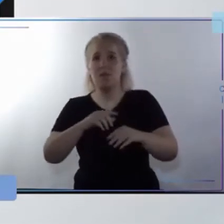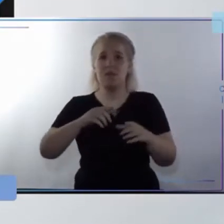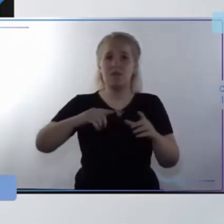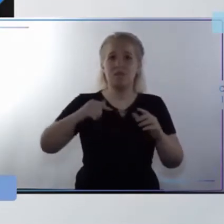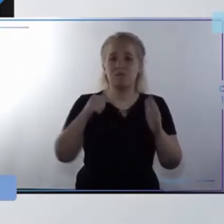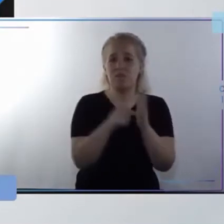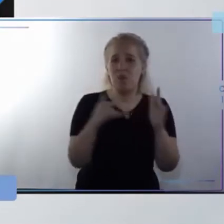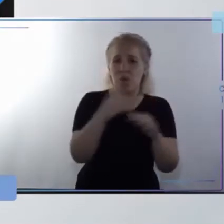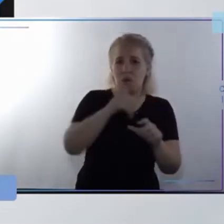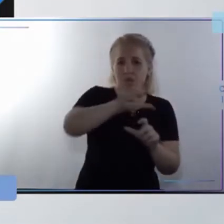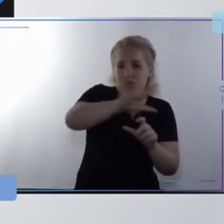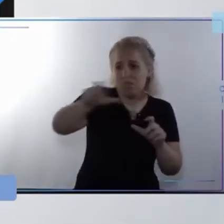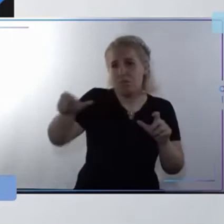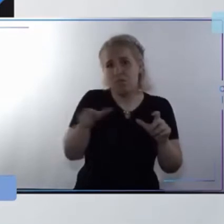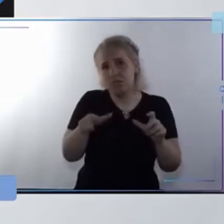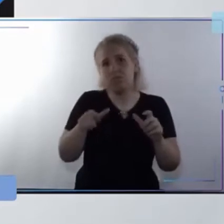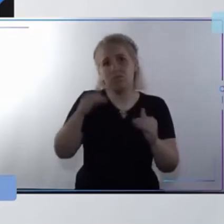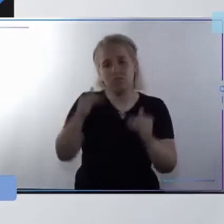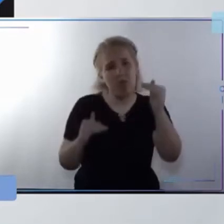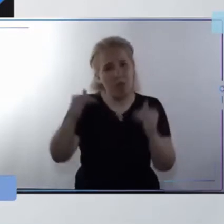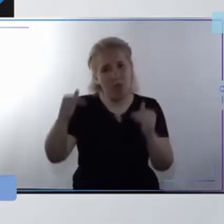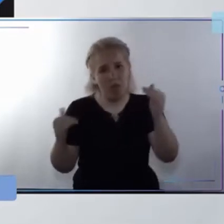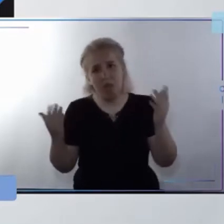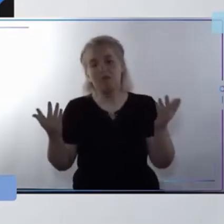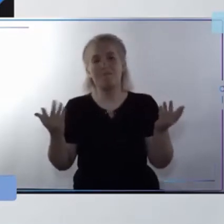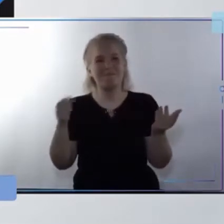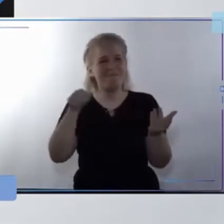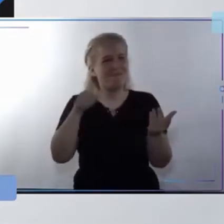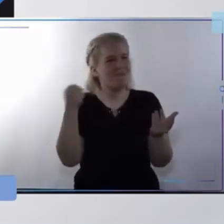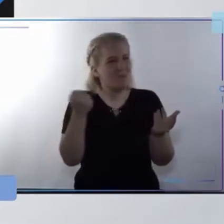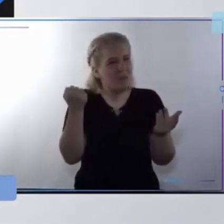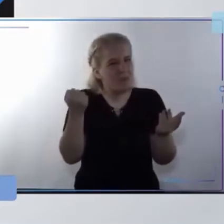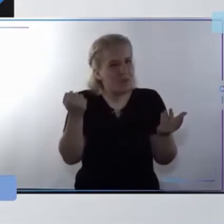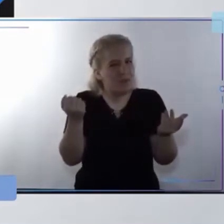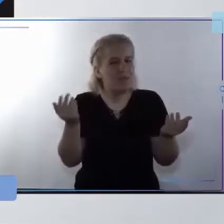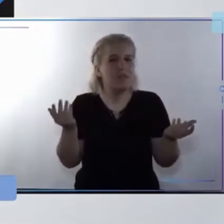integrada, ciudad fragmentada. Entonces, eso tiene que ser muy importante